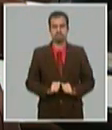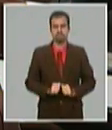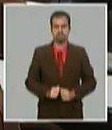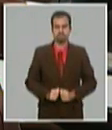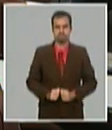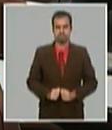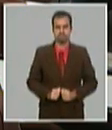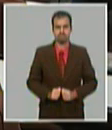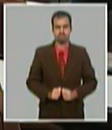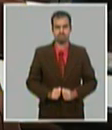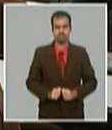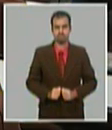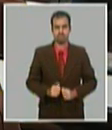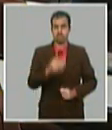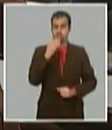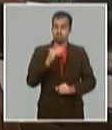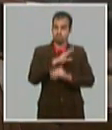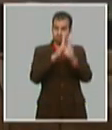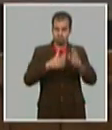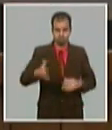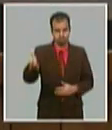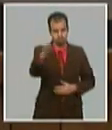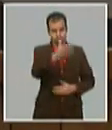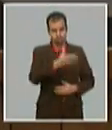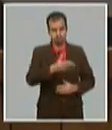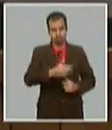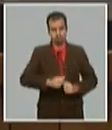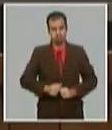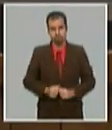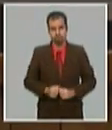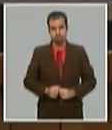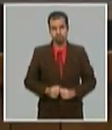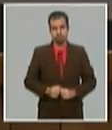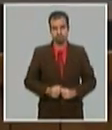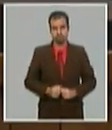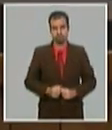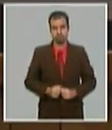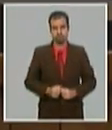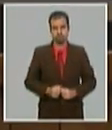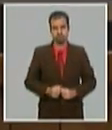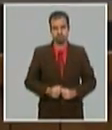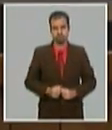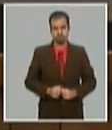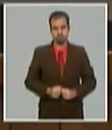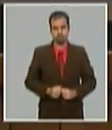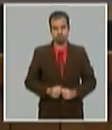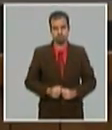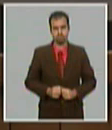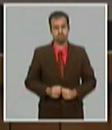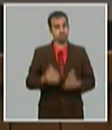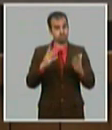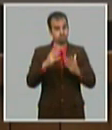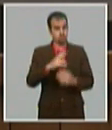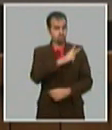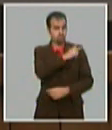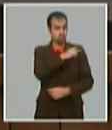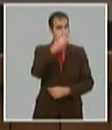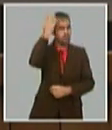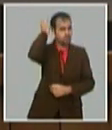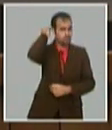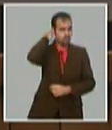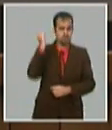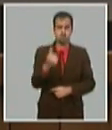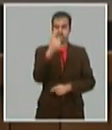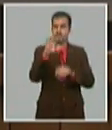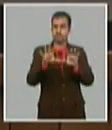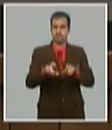Muy buenos días a todos los compañeros. Compañero general de ejército, Raúl Castro Ruz, primer secretario del Comité